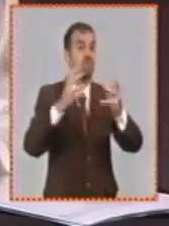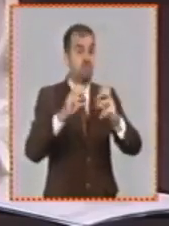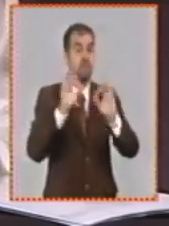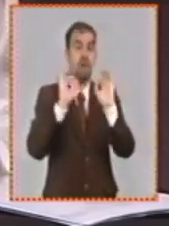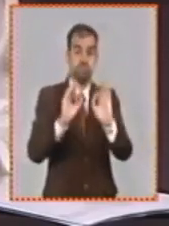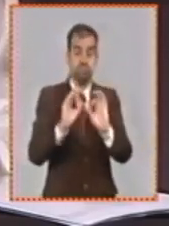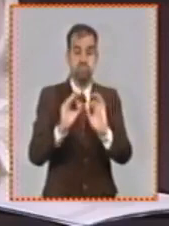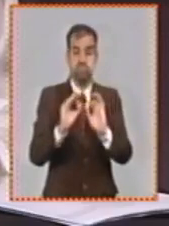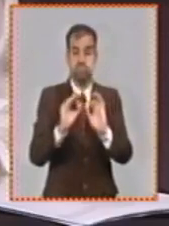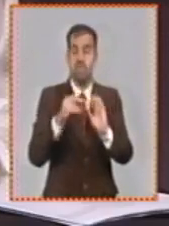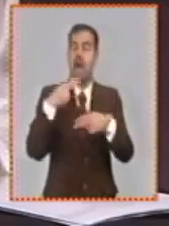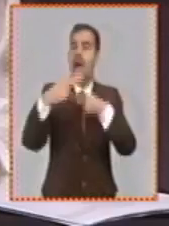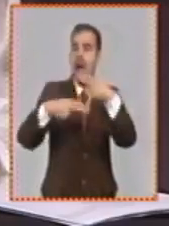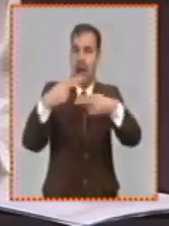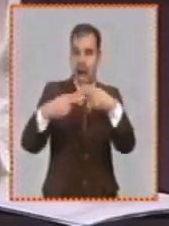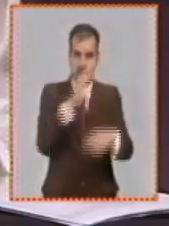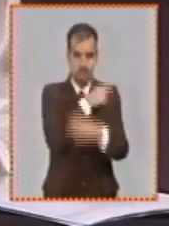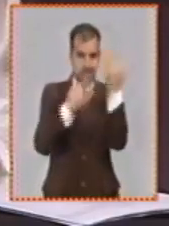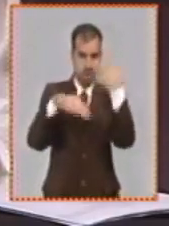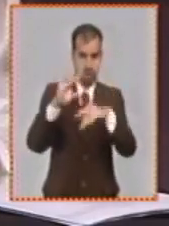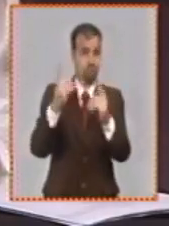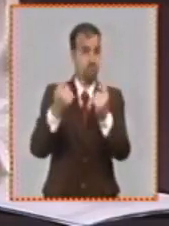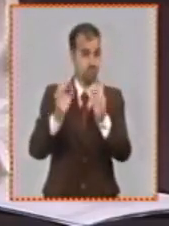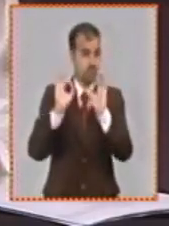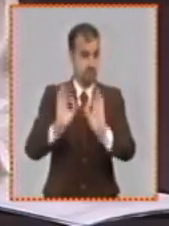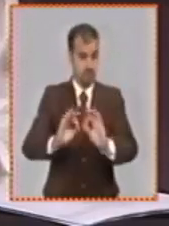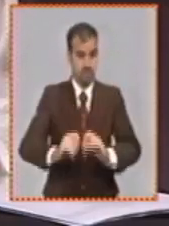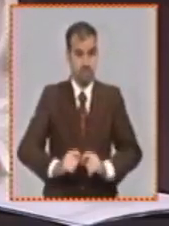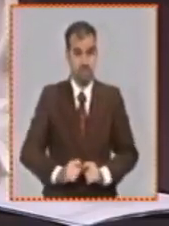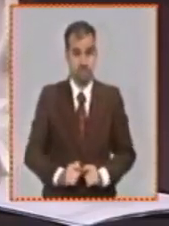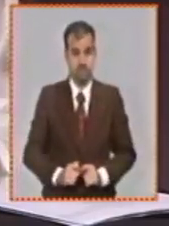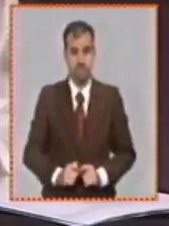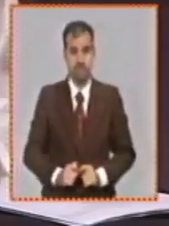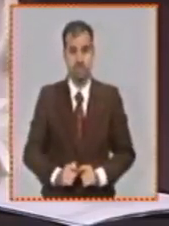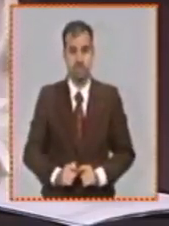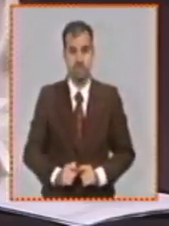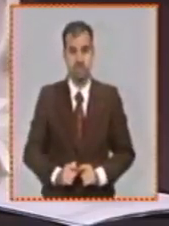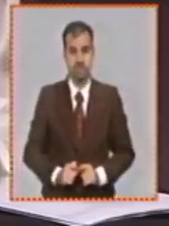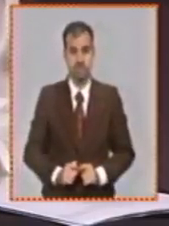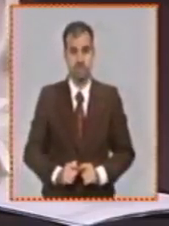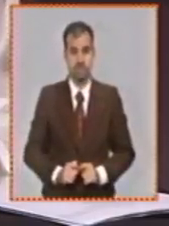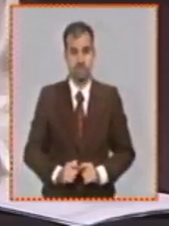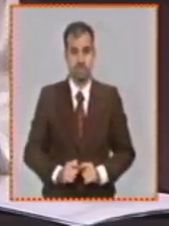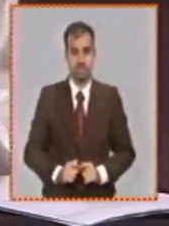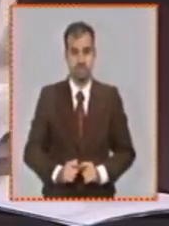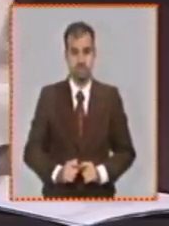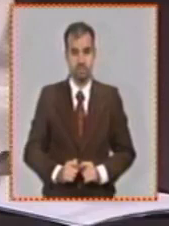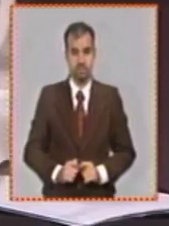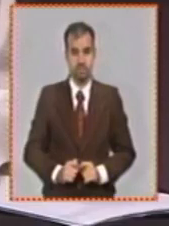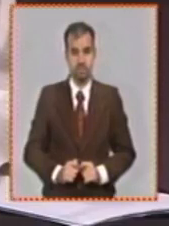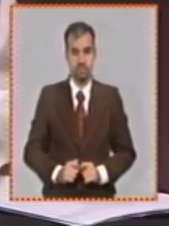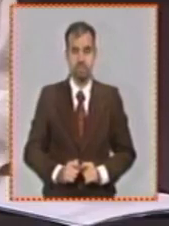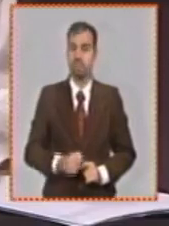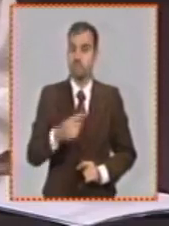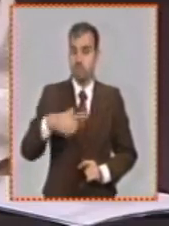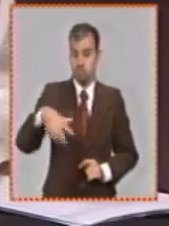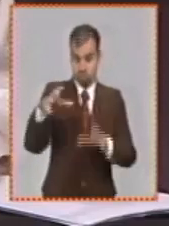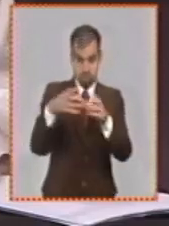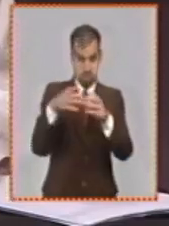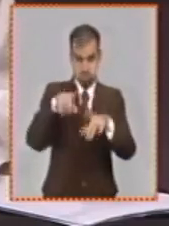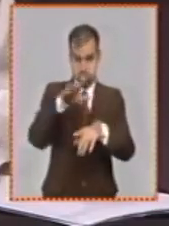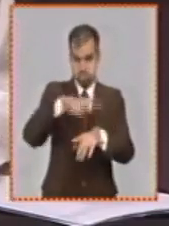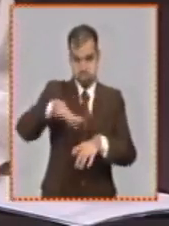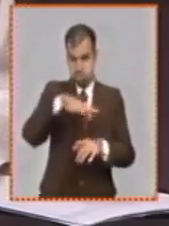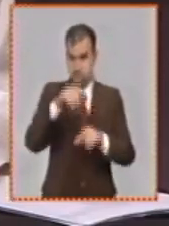establece el Ministerio de Finanzas y Precios. Y la delegación de estas facultades puede estar también acotada por tener